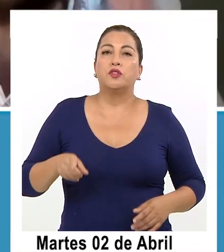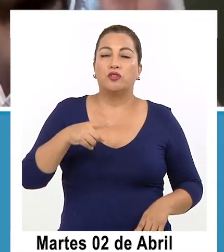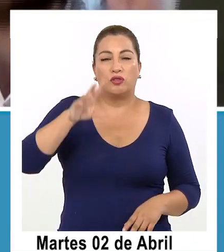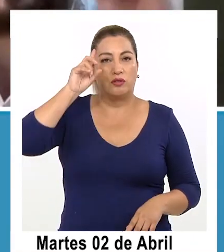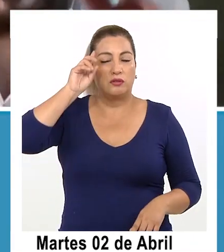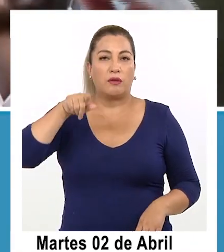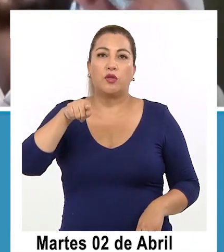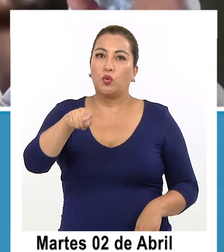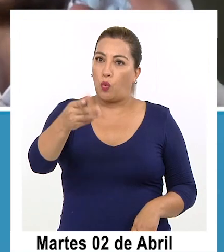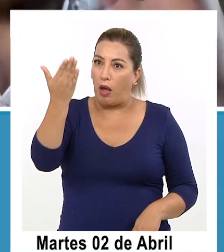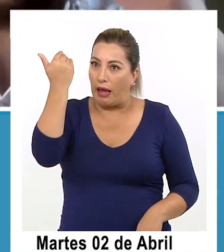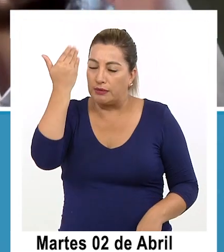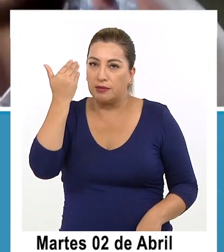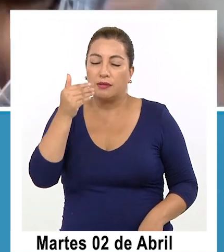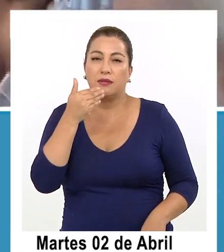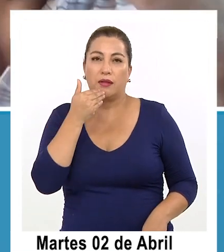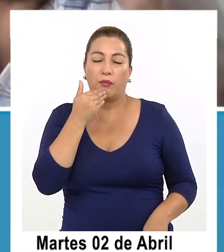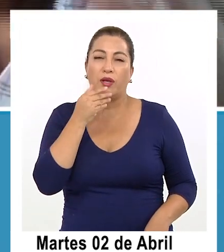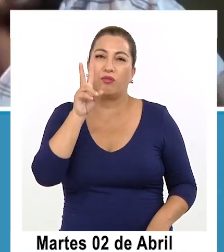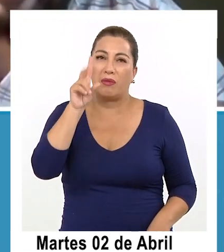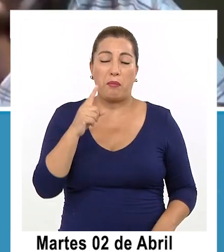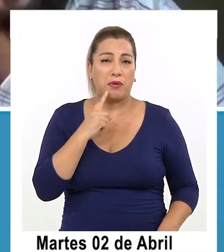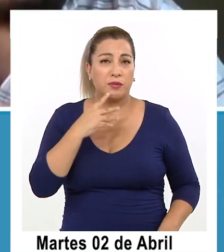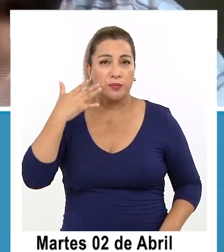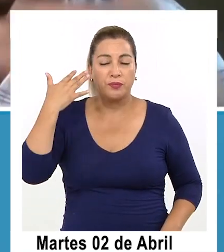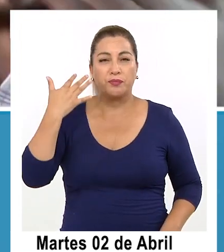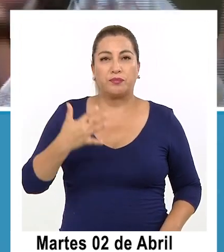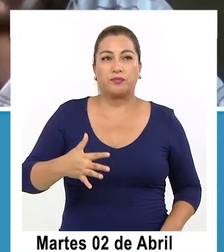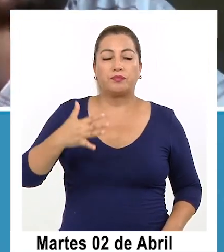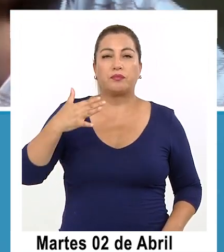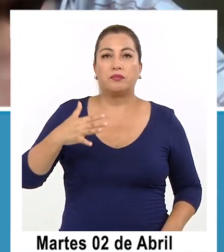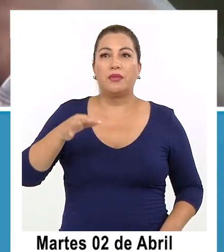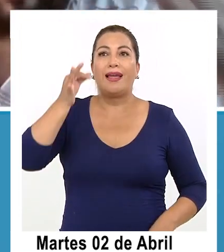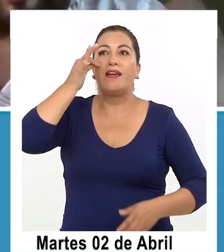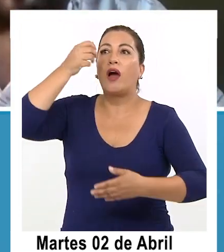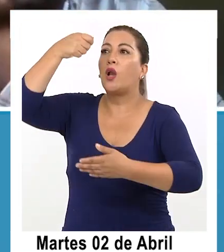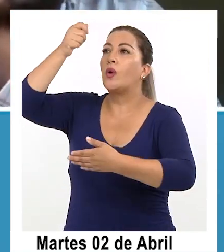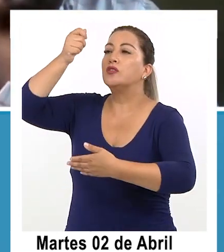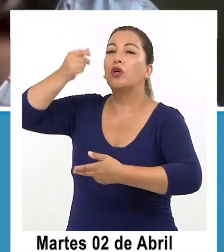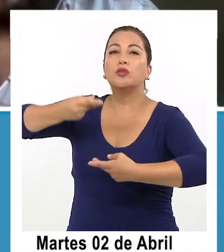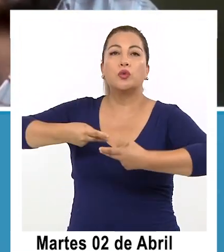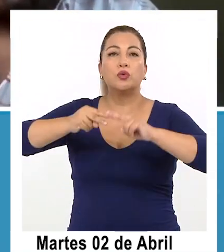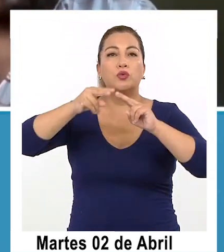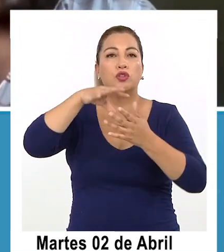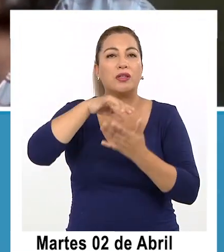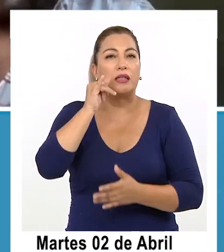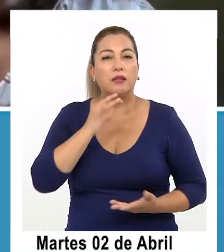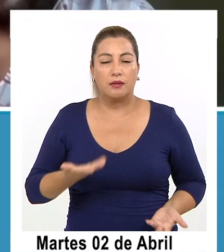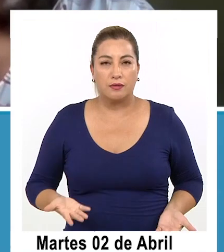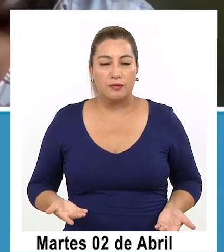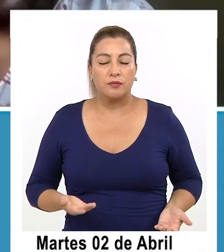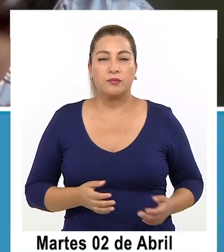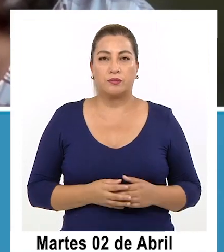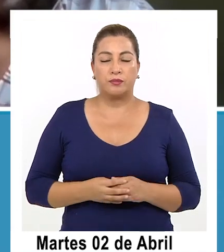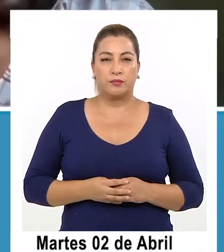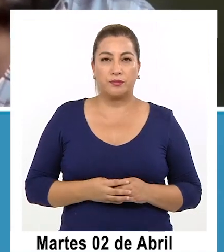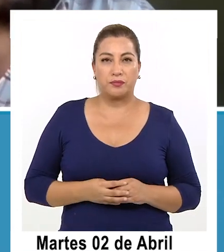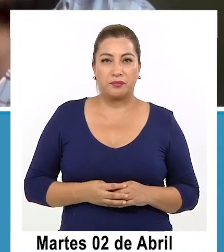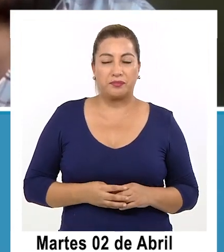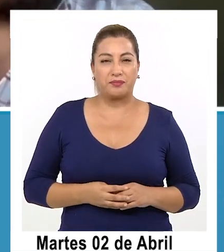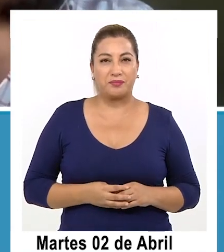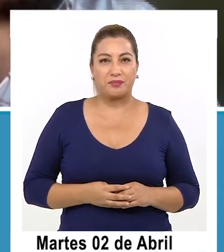sabemos que tú estuviste en una parte importante del catastro de la reconstrucción de la ciudad. Sí, bueno,